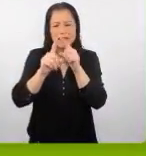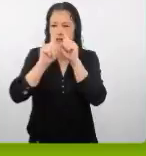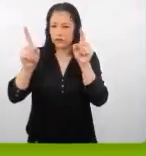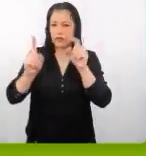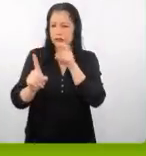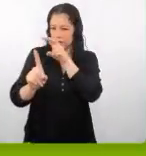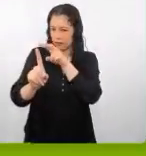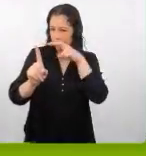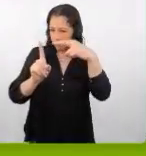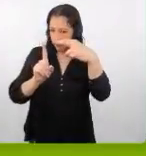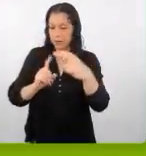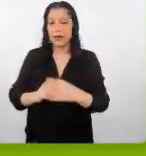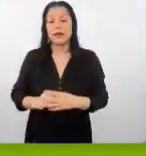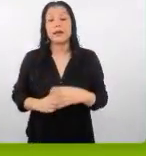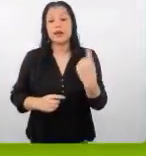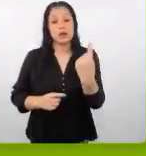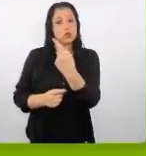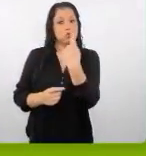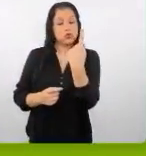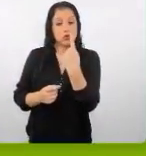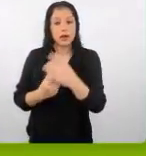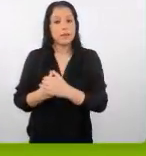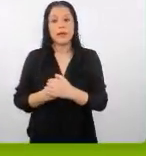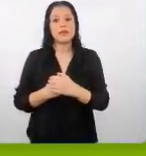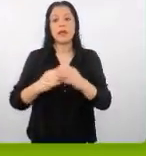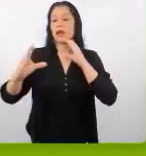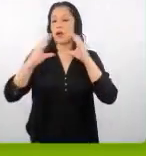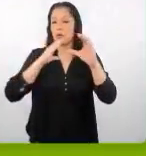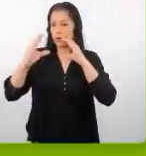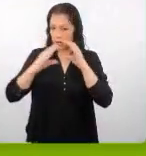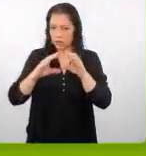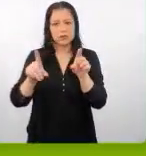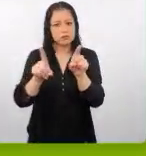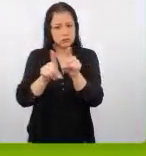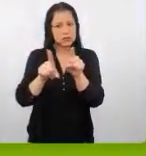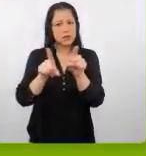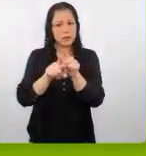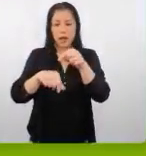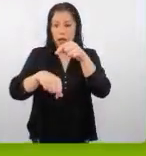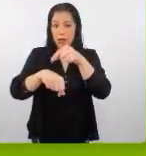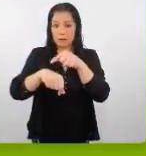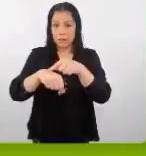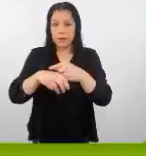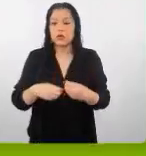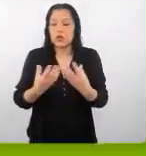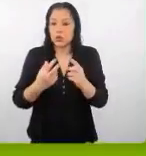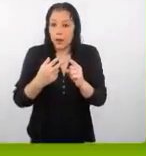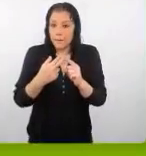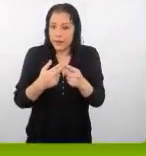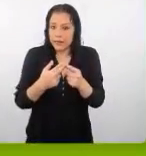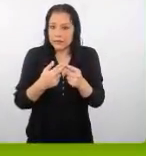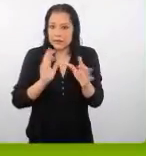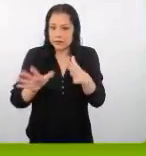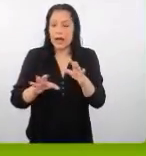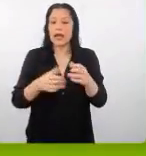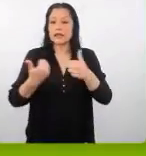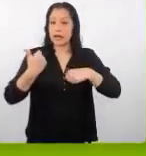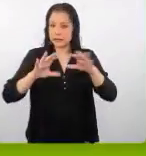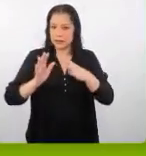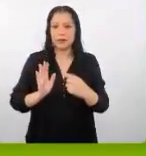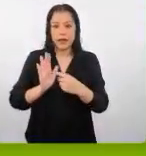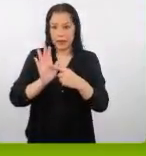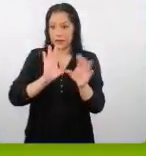no solamente desde el lado de la comunicación sino a la hora que pongamos en marcha nuestras actividades